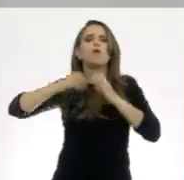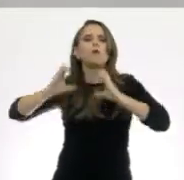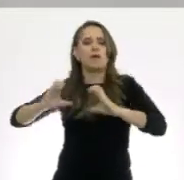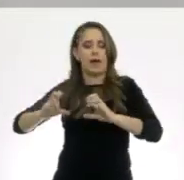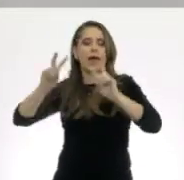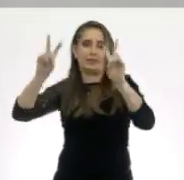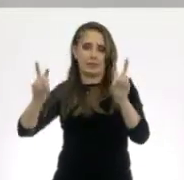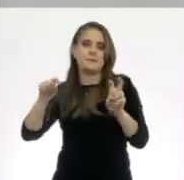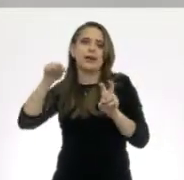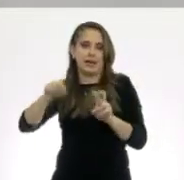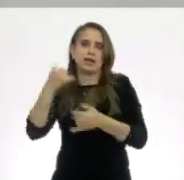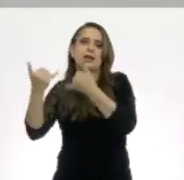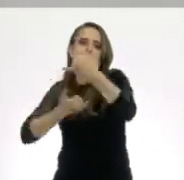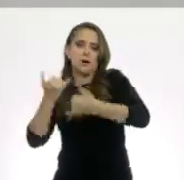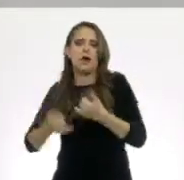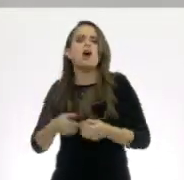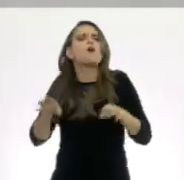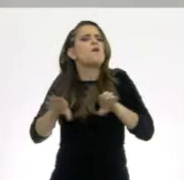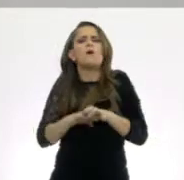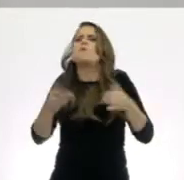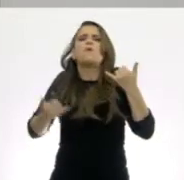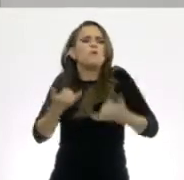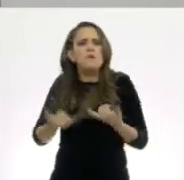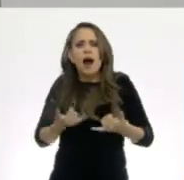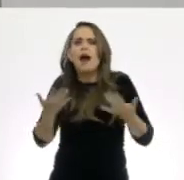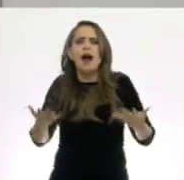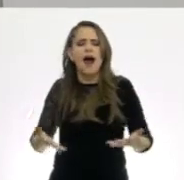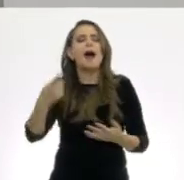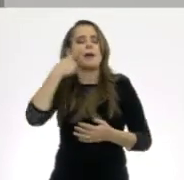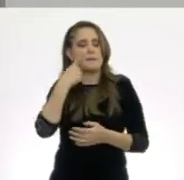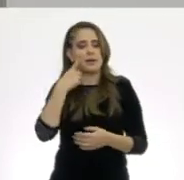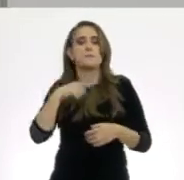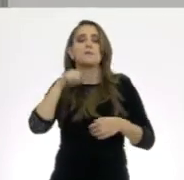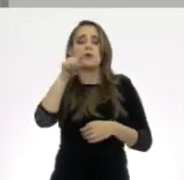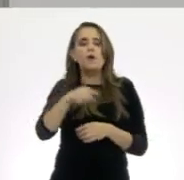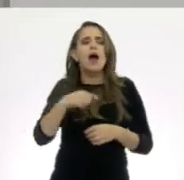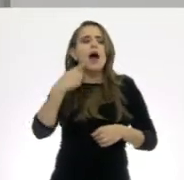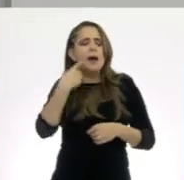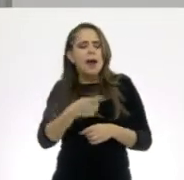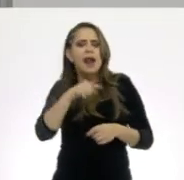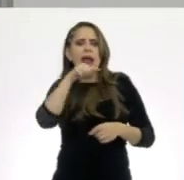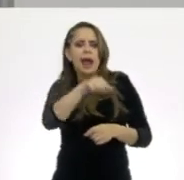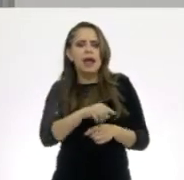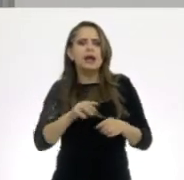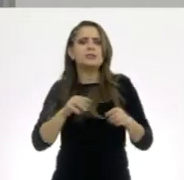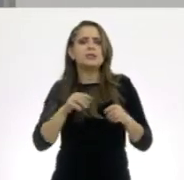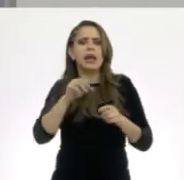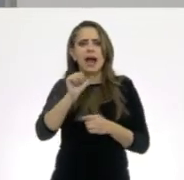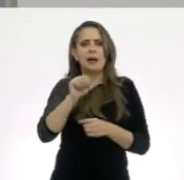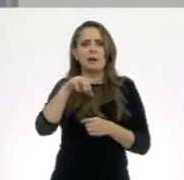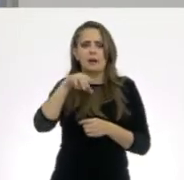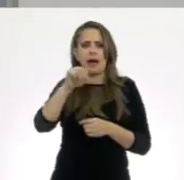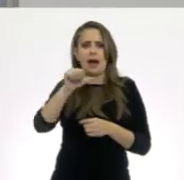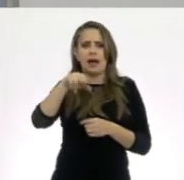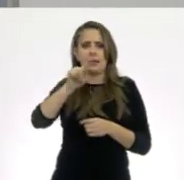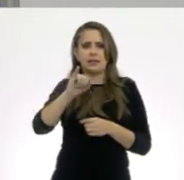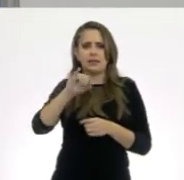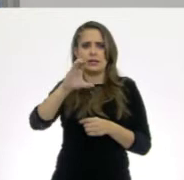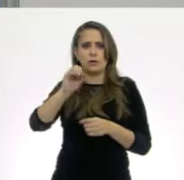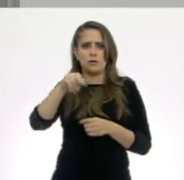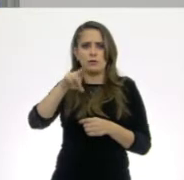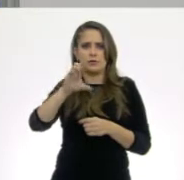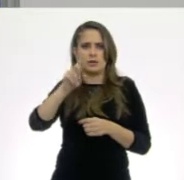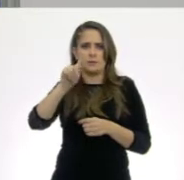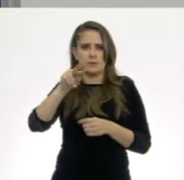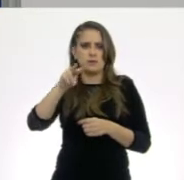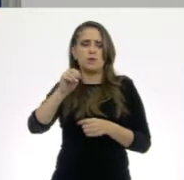¿Listos? Vamos a escuchar las indicaciones. Consiste en adivinar el método anticonceptivo cuyas características voy a